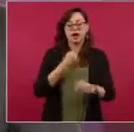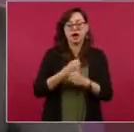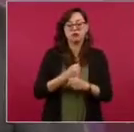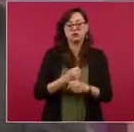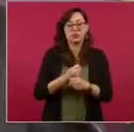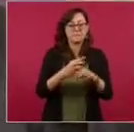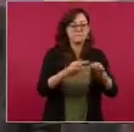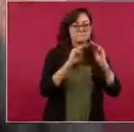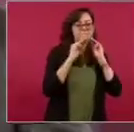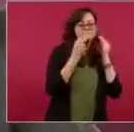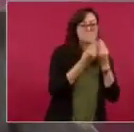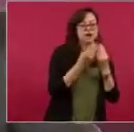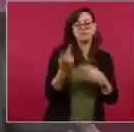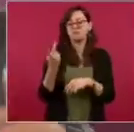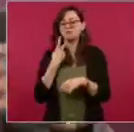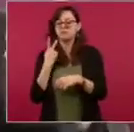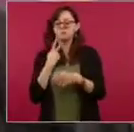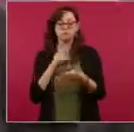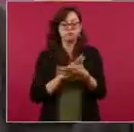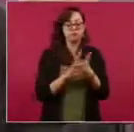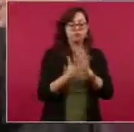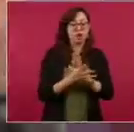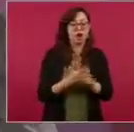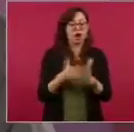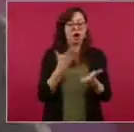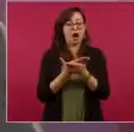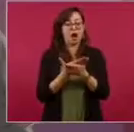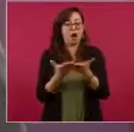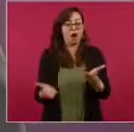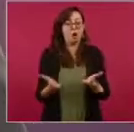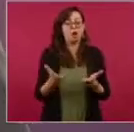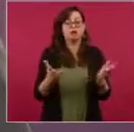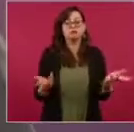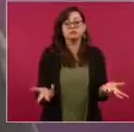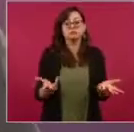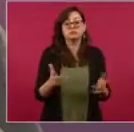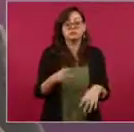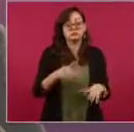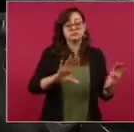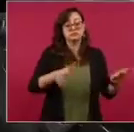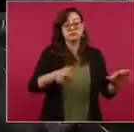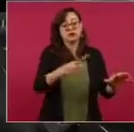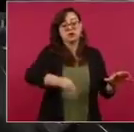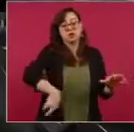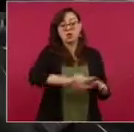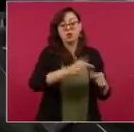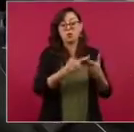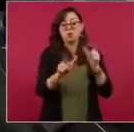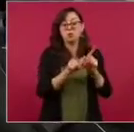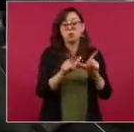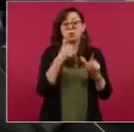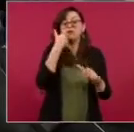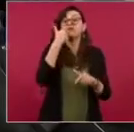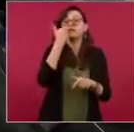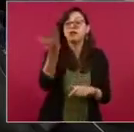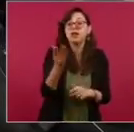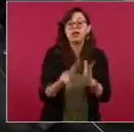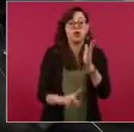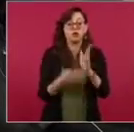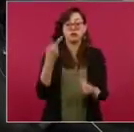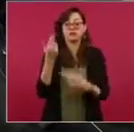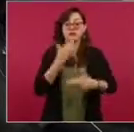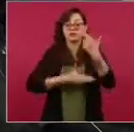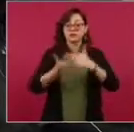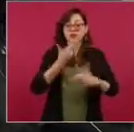Y por eso la oposición en los medios convencionales, en la mayoría de los medios, no en todos,